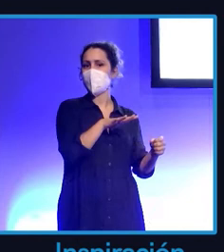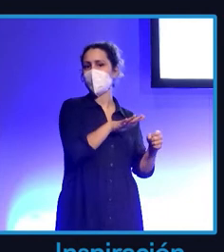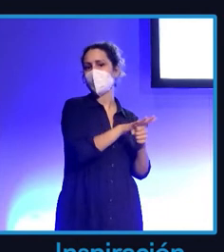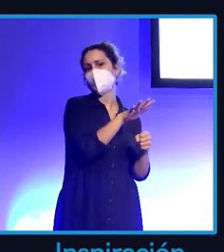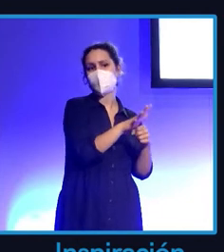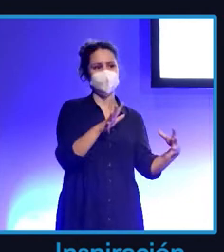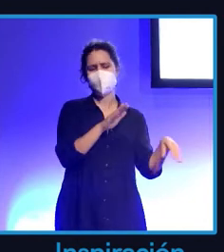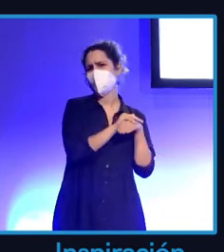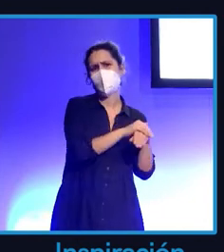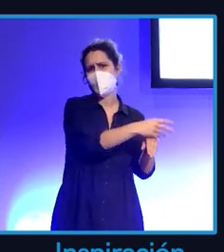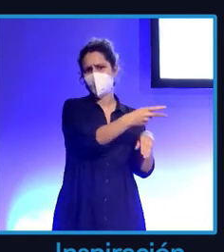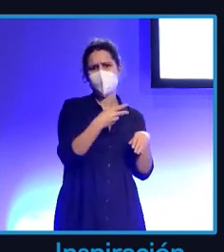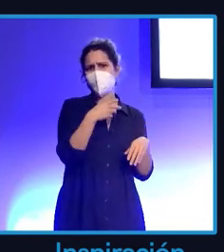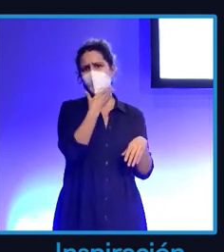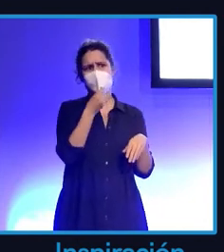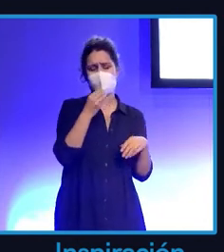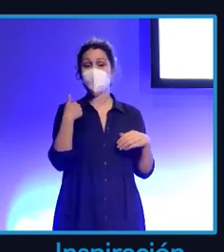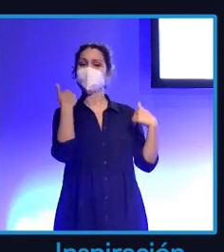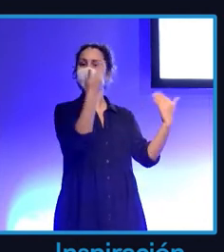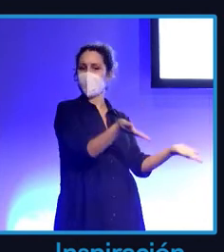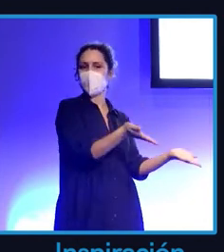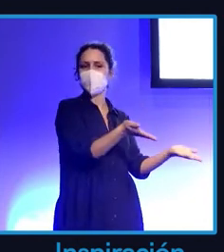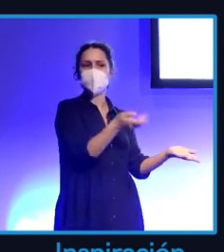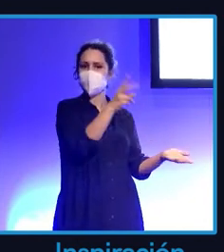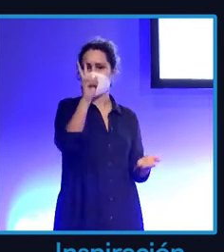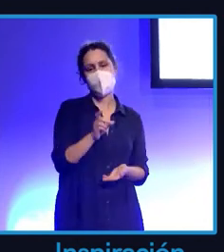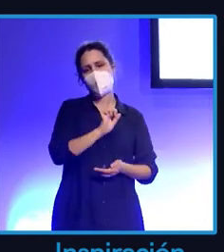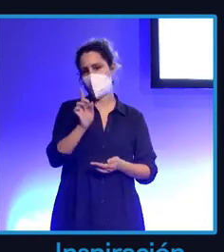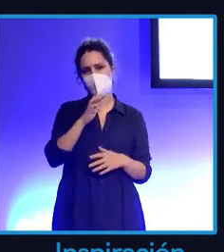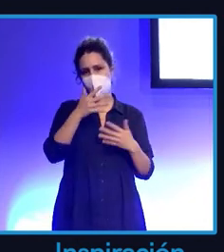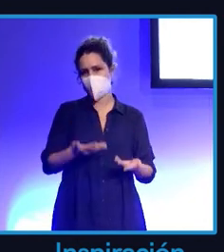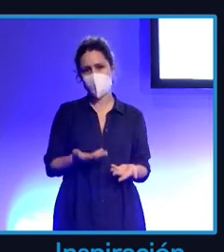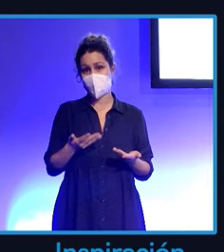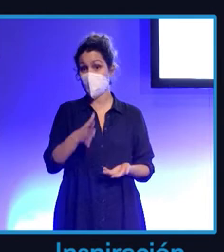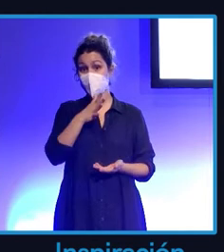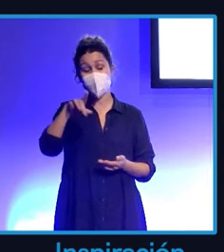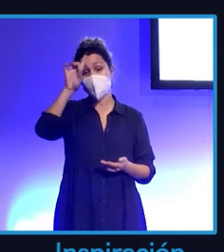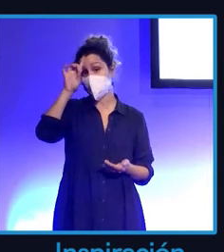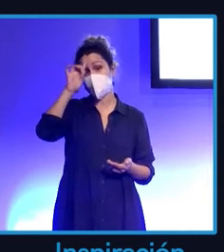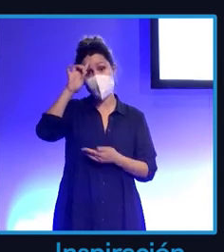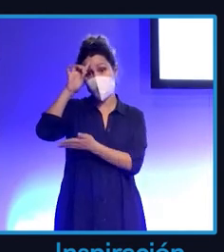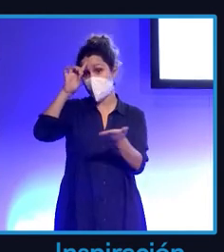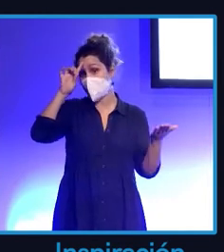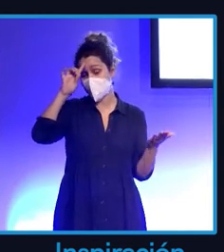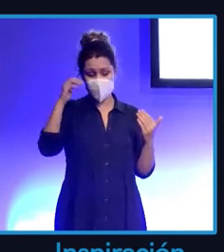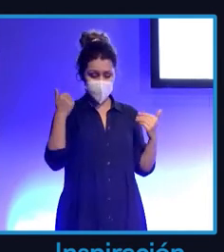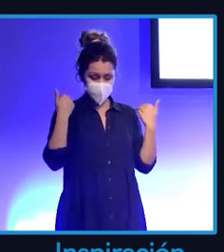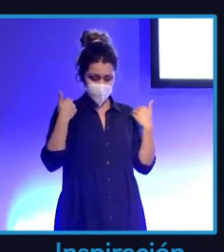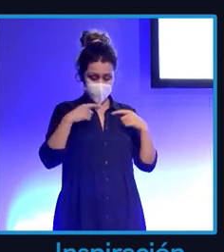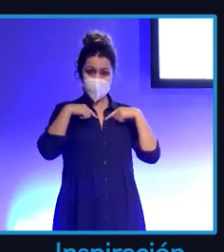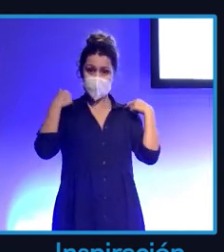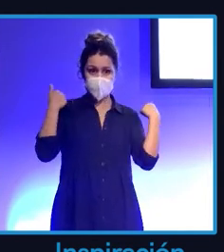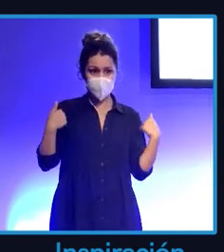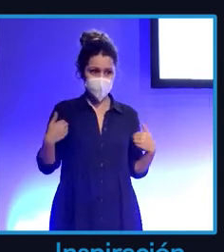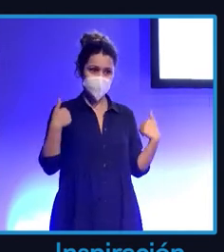identificada con ella y me cae en gracia, le regalo la camiseta. Eso ya no vale. Ya no vale porque no sabes si estás regalando una camiseta que